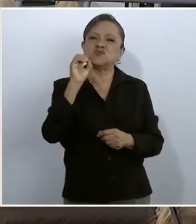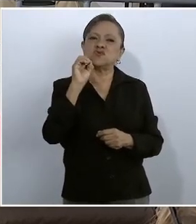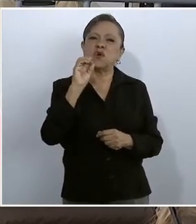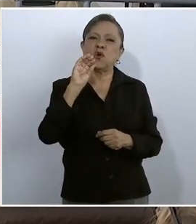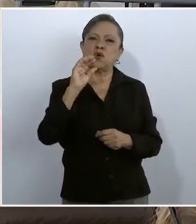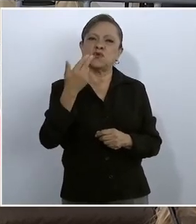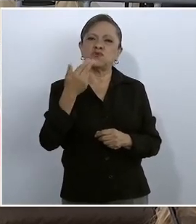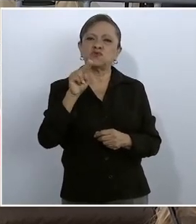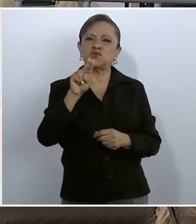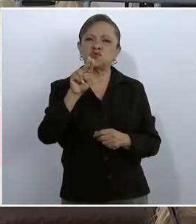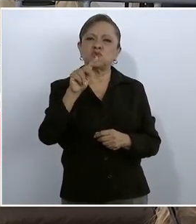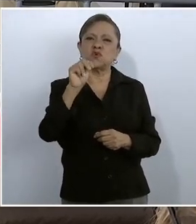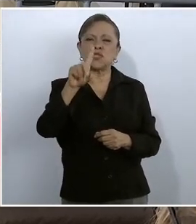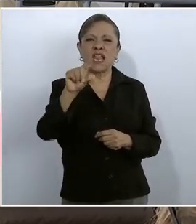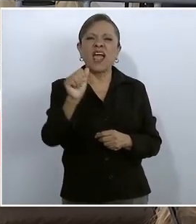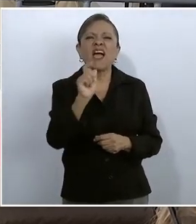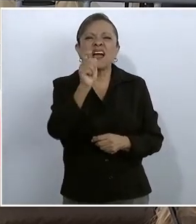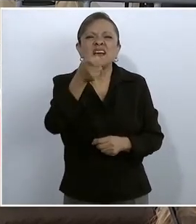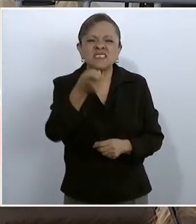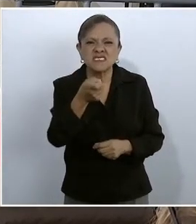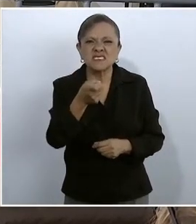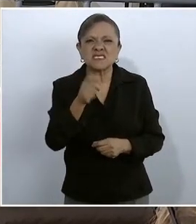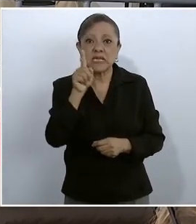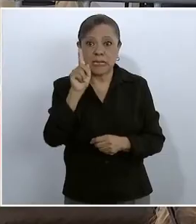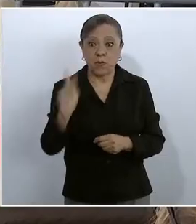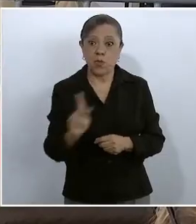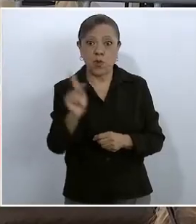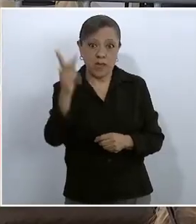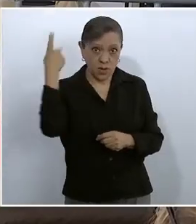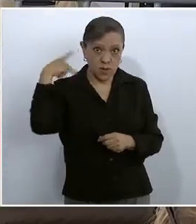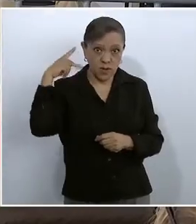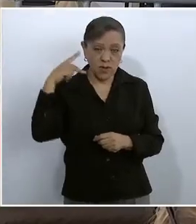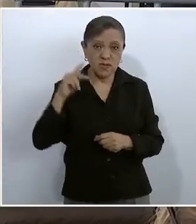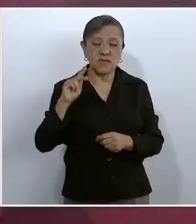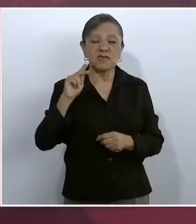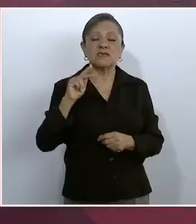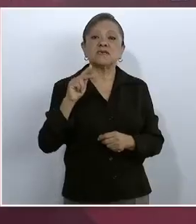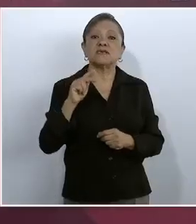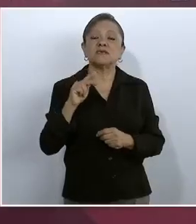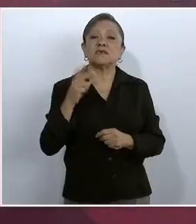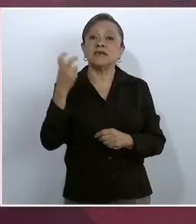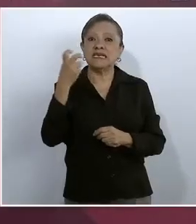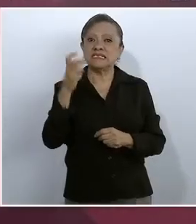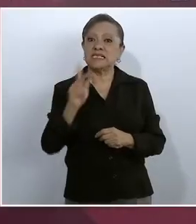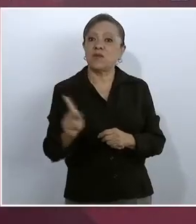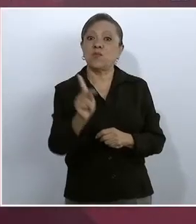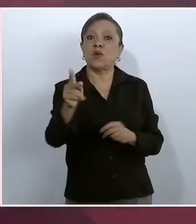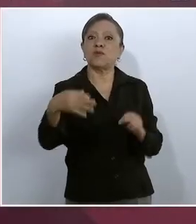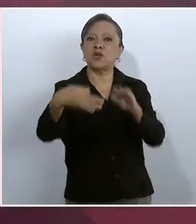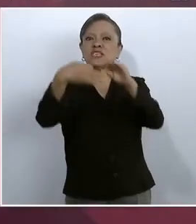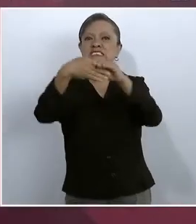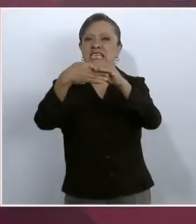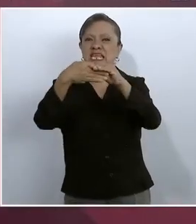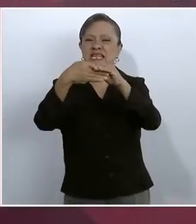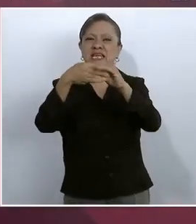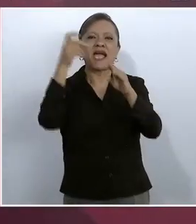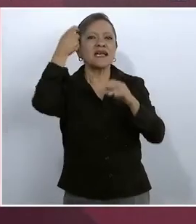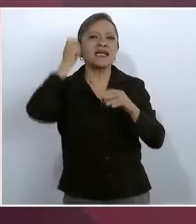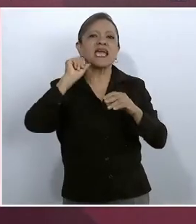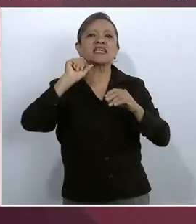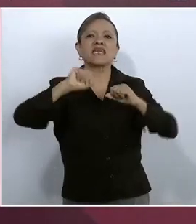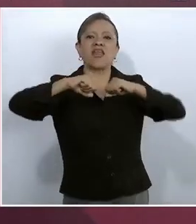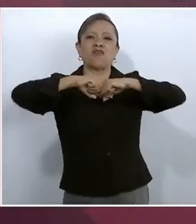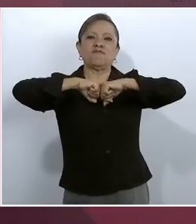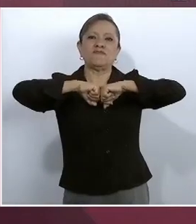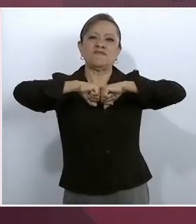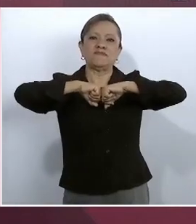es Xochutla? Es un pueblo cercano a Guerrero, en